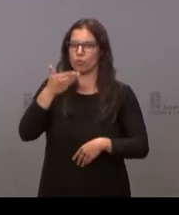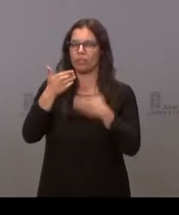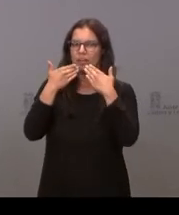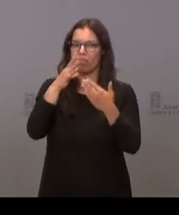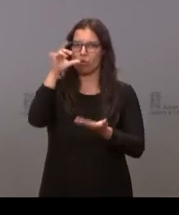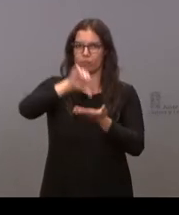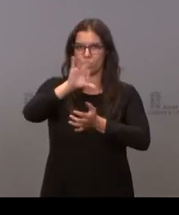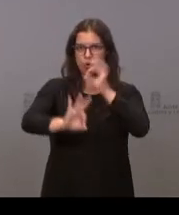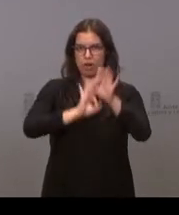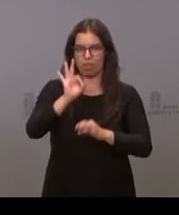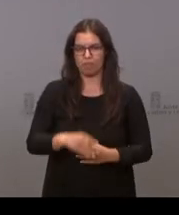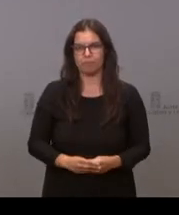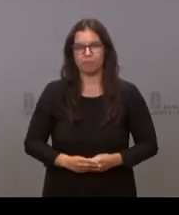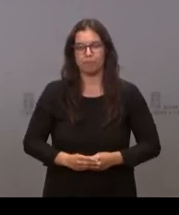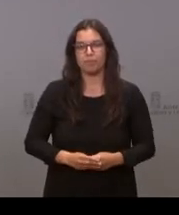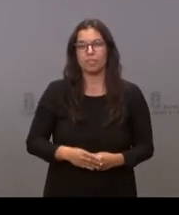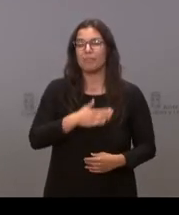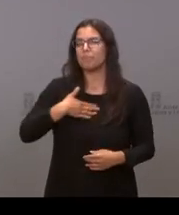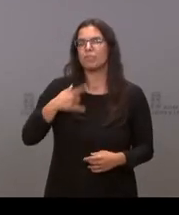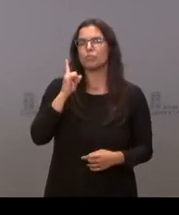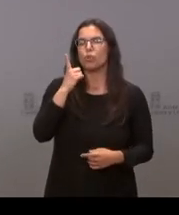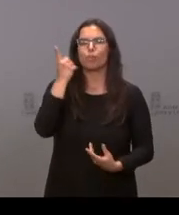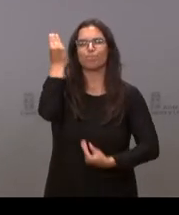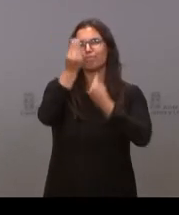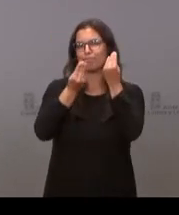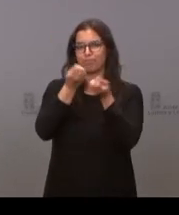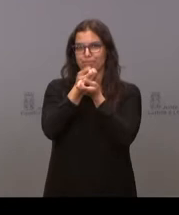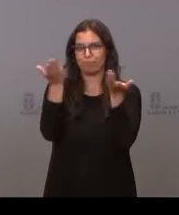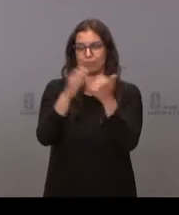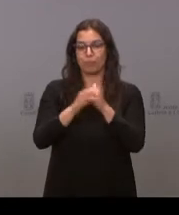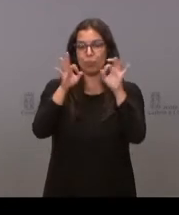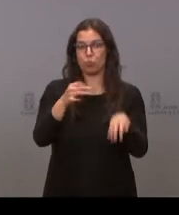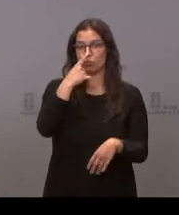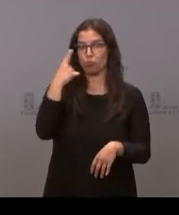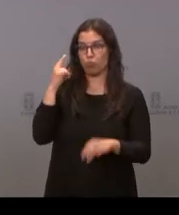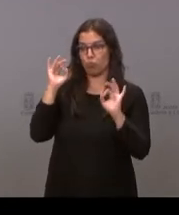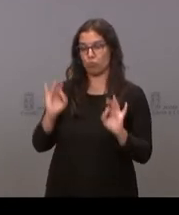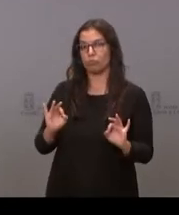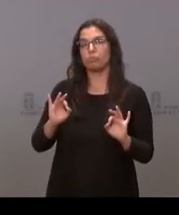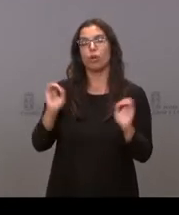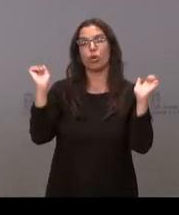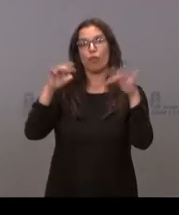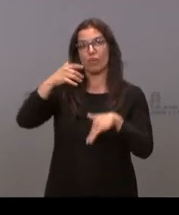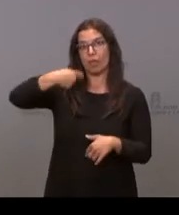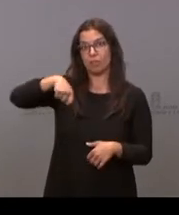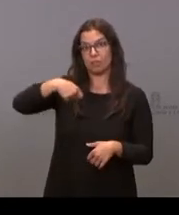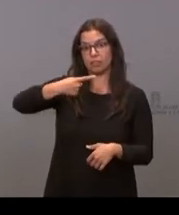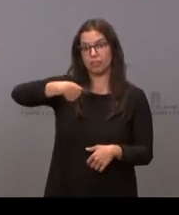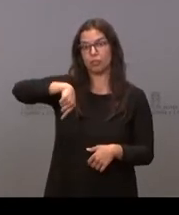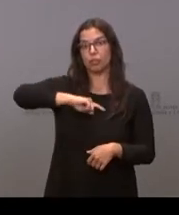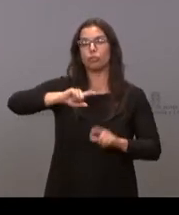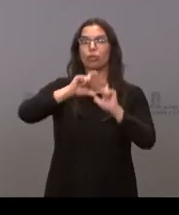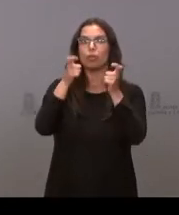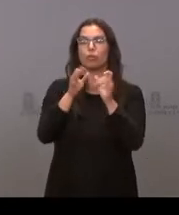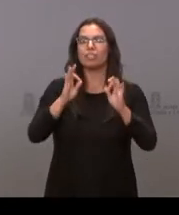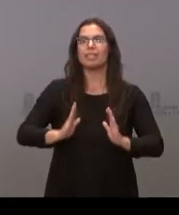simplemente una reflexión. hace un año nos reunimos, la conferencia de presidentes es a Millán de